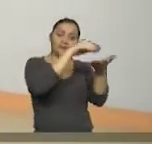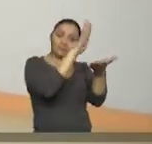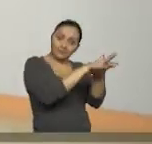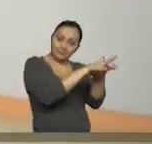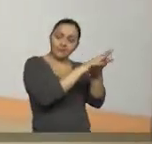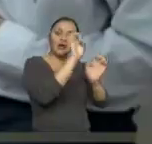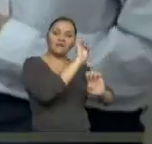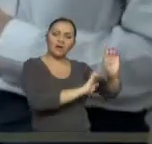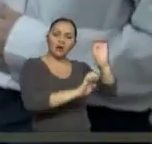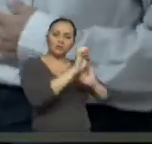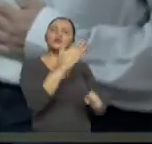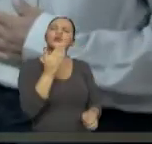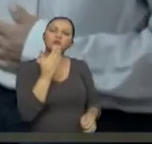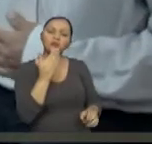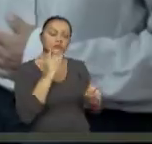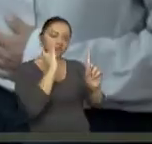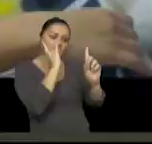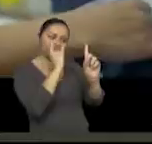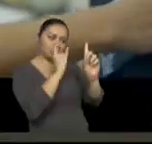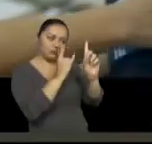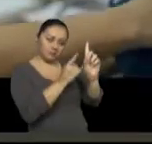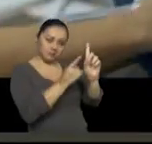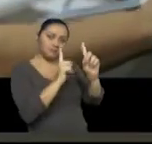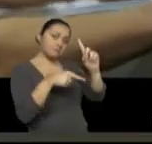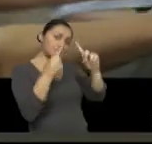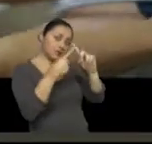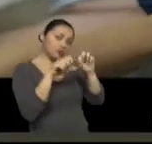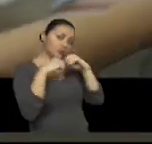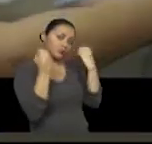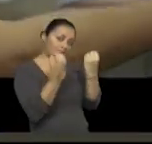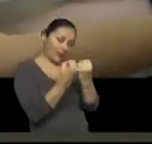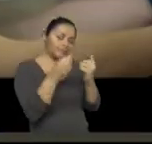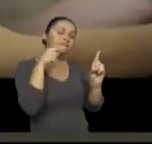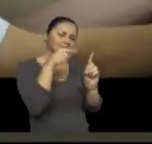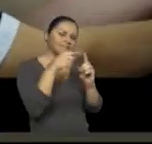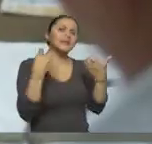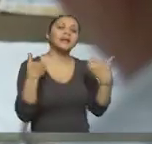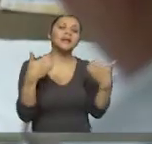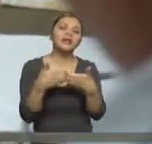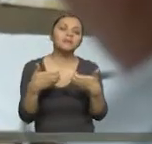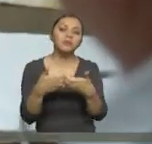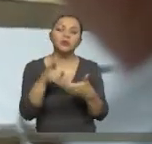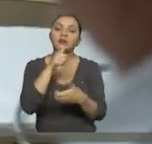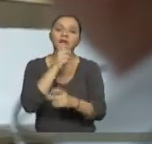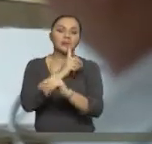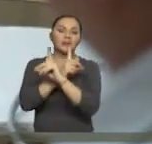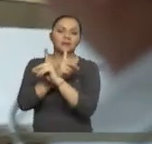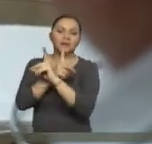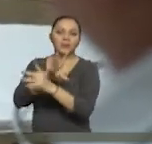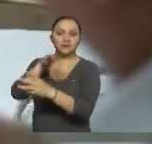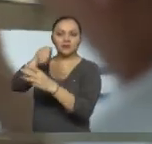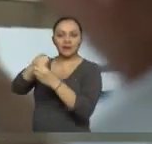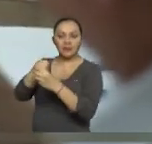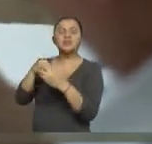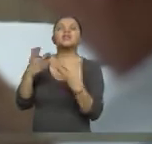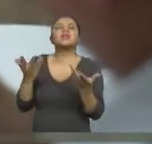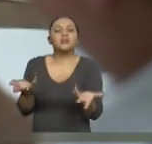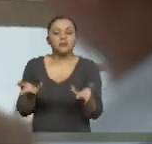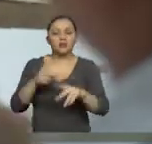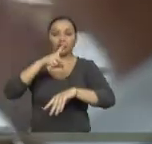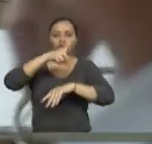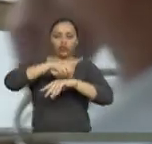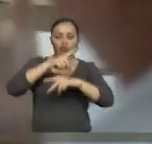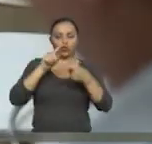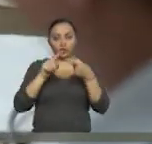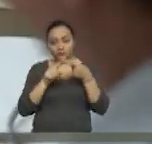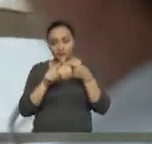biopsicosocial de la persona que la realiza el equipo de calificación de discapacidad integrado por un médico,